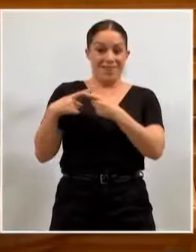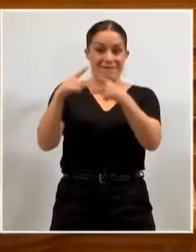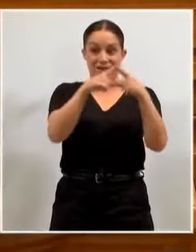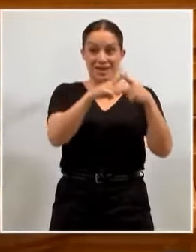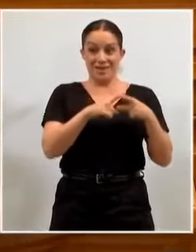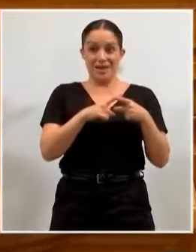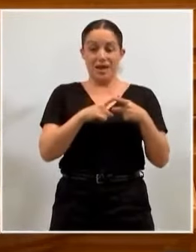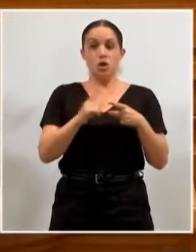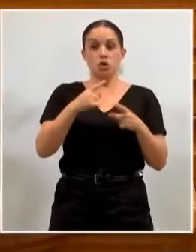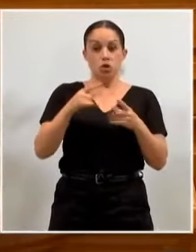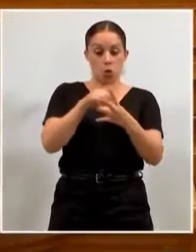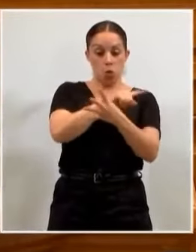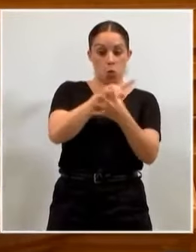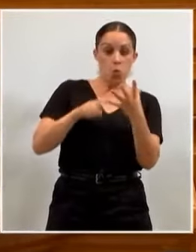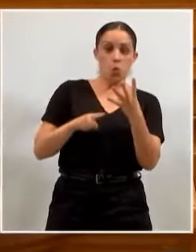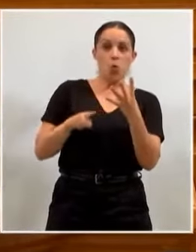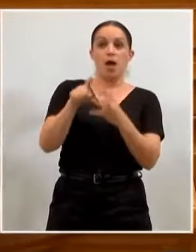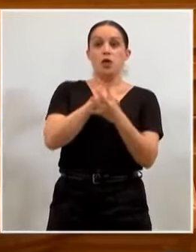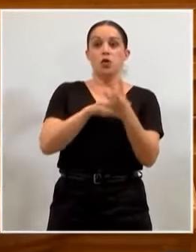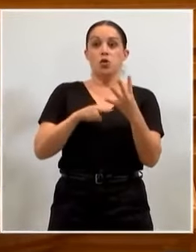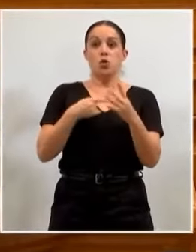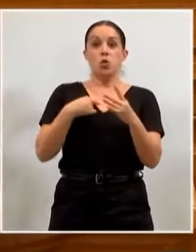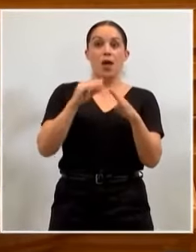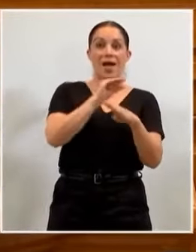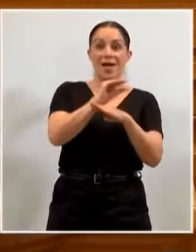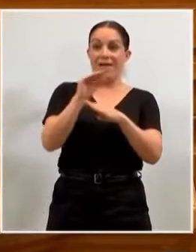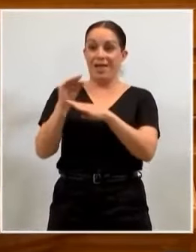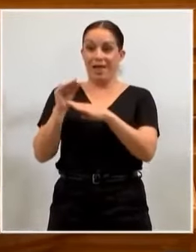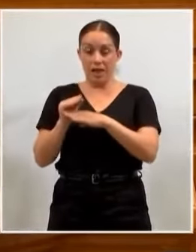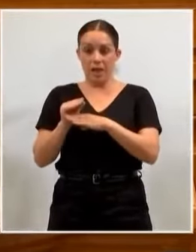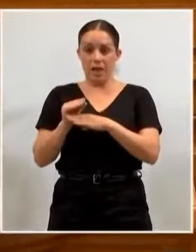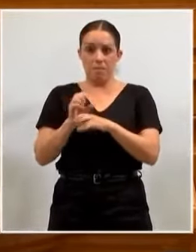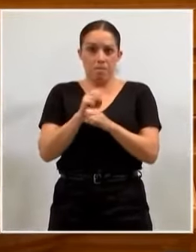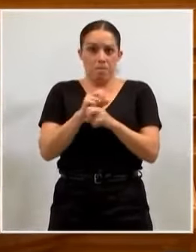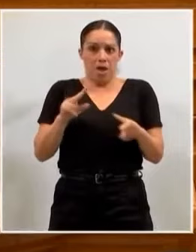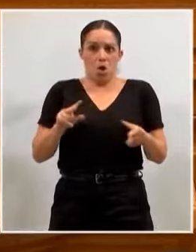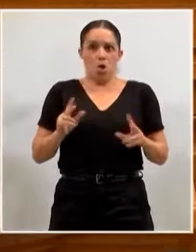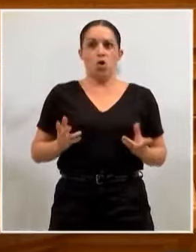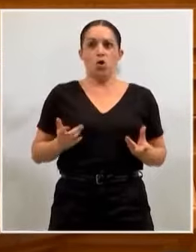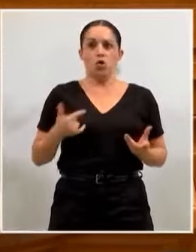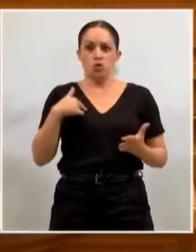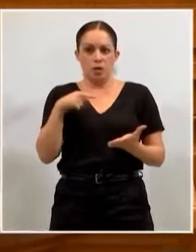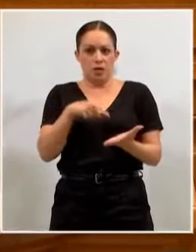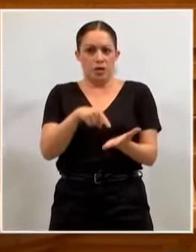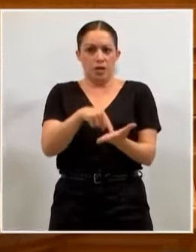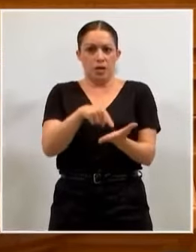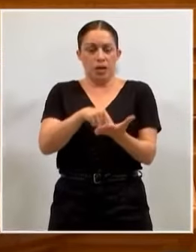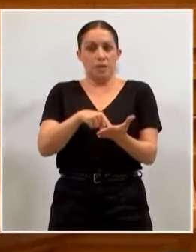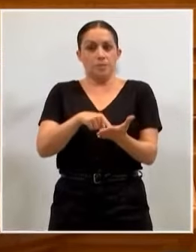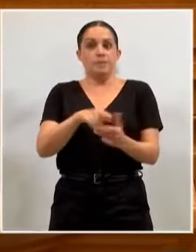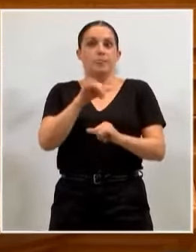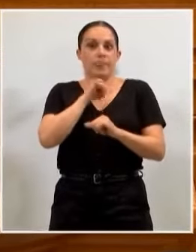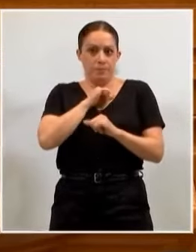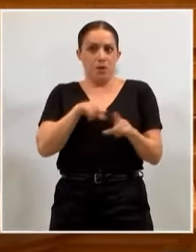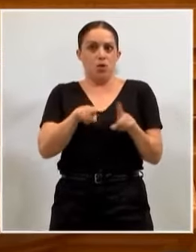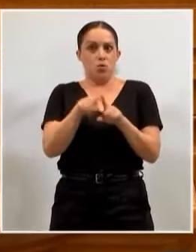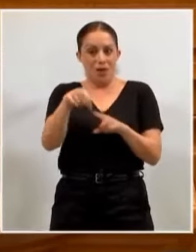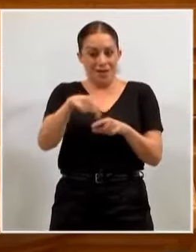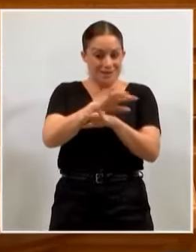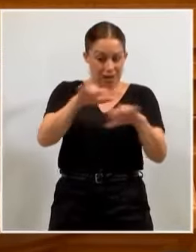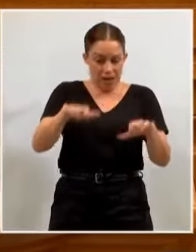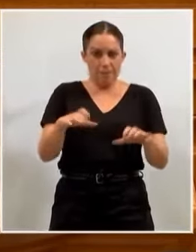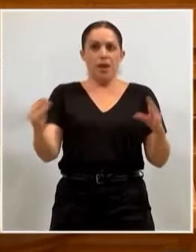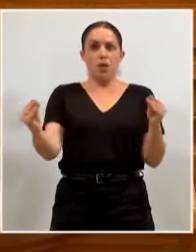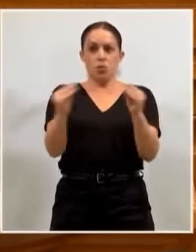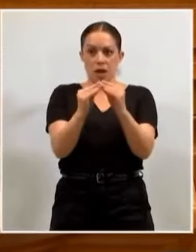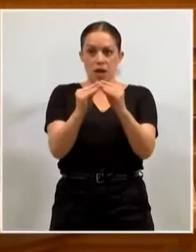somos las cuatro que objetivamente estamos infrafinanciadas. Por lo cual, vamos a exigir, y espero que con el apoyo de esta Cámara Unánime, un